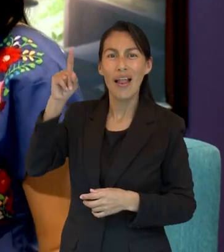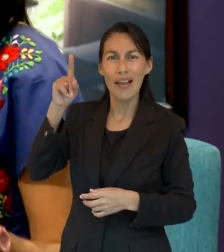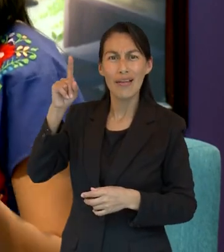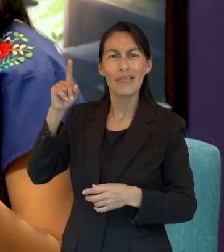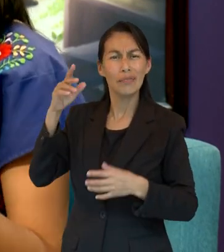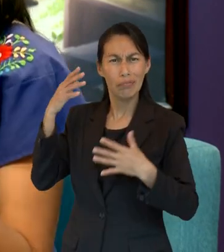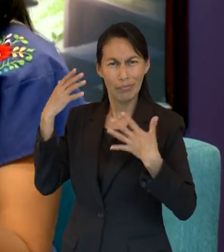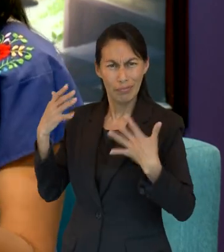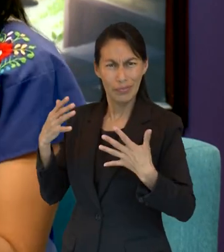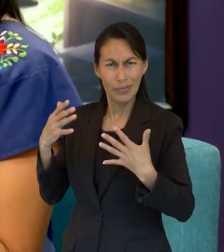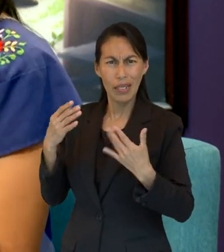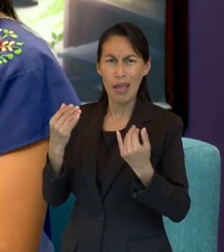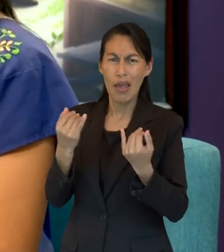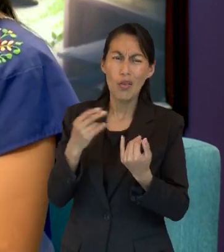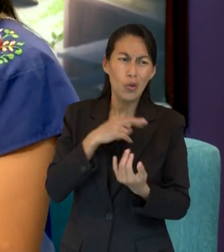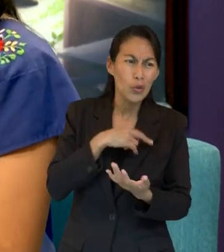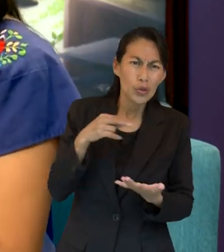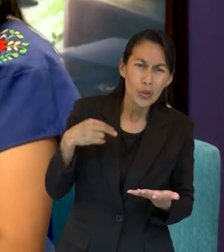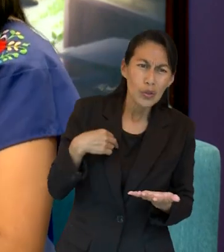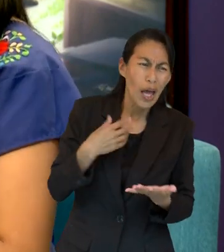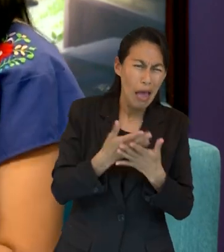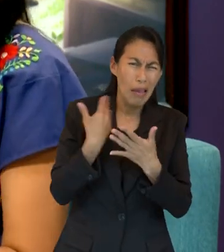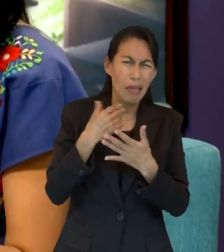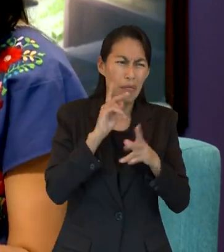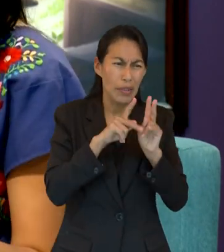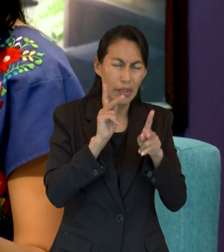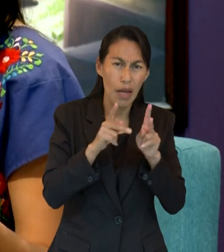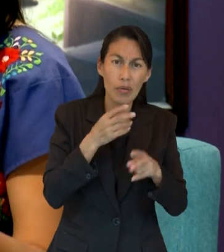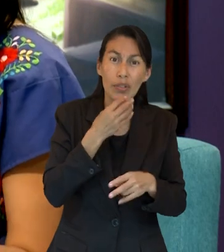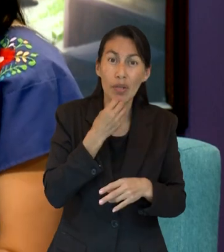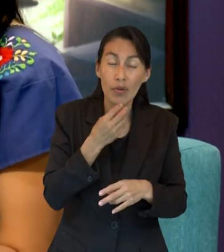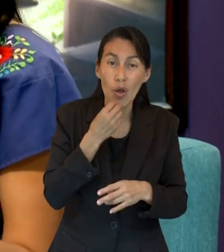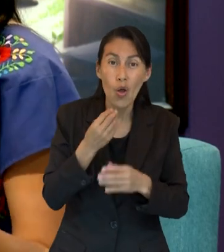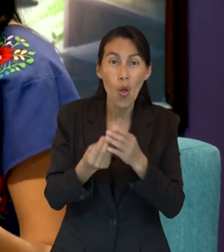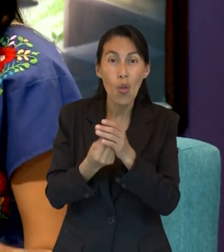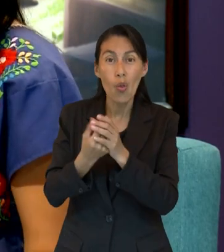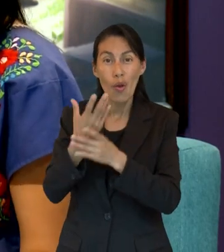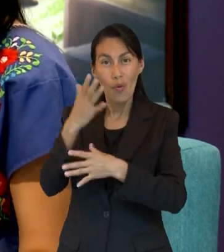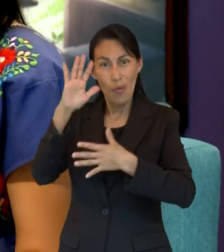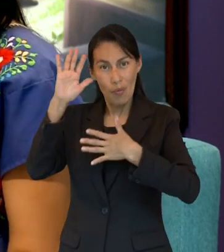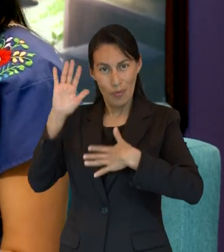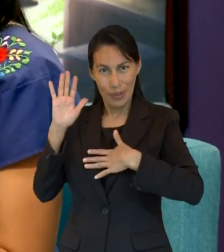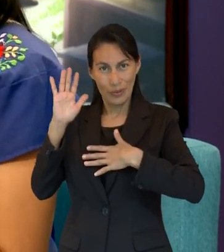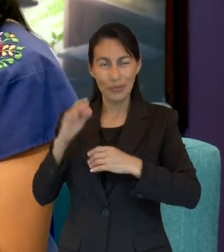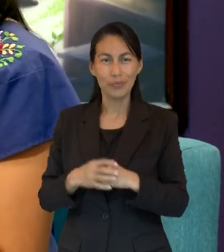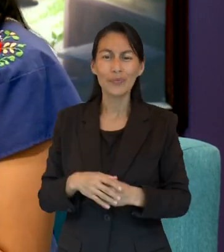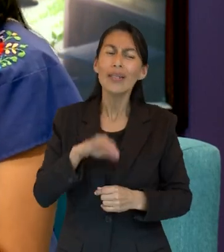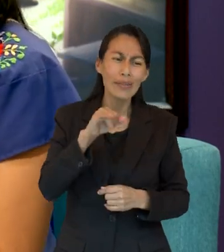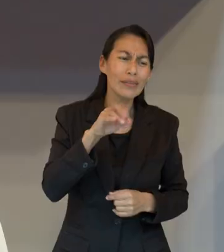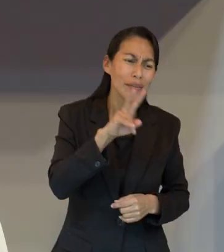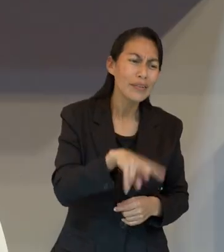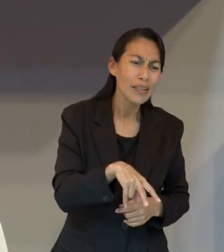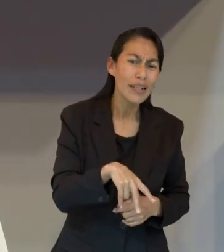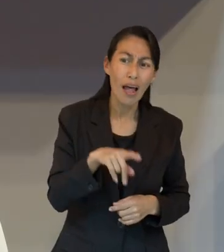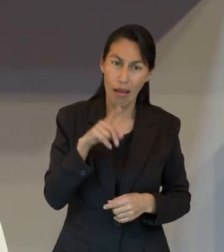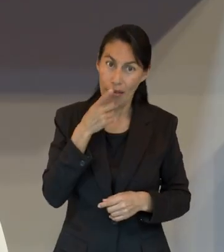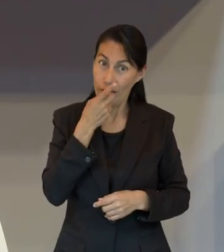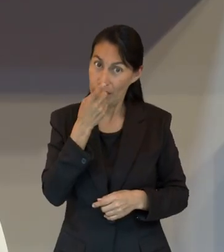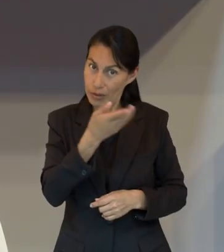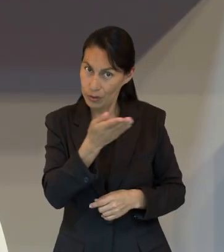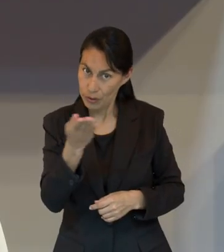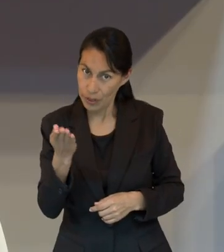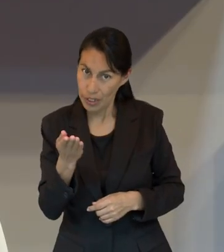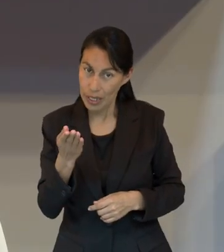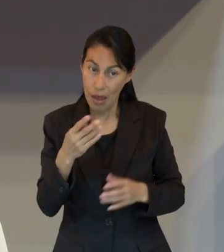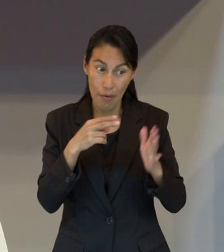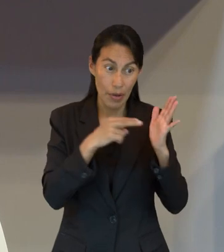y se va a instaurar realmente el sacerdocio, que era la parte que hemos estado comentando en Hebreos acerca del nuevo pacto. Así es.